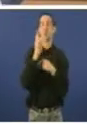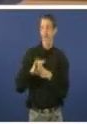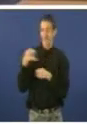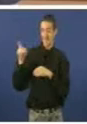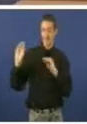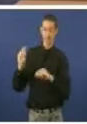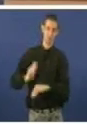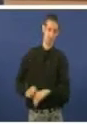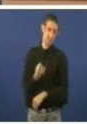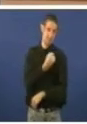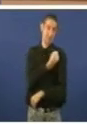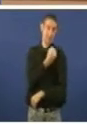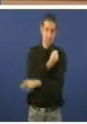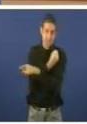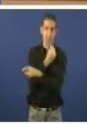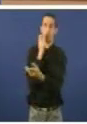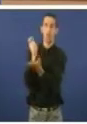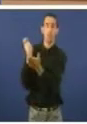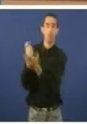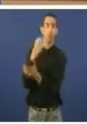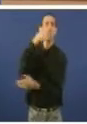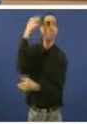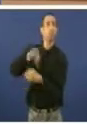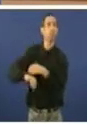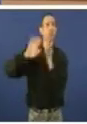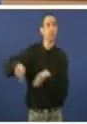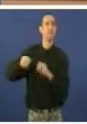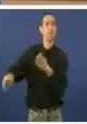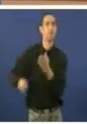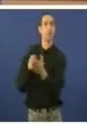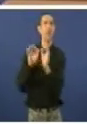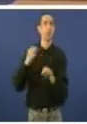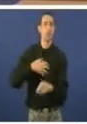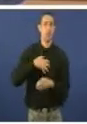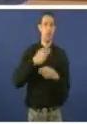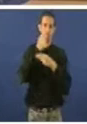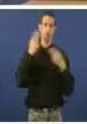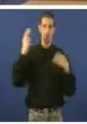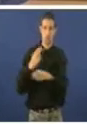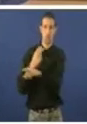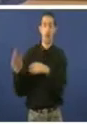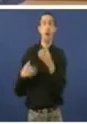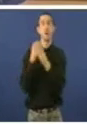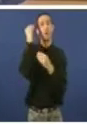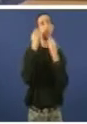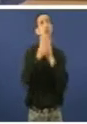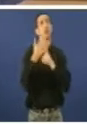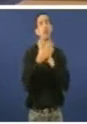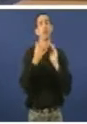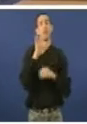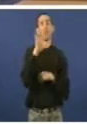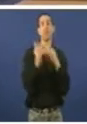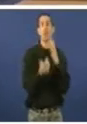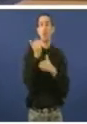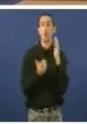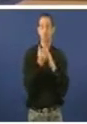dos empregados da sanidade pública, incluso que están falando de pechar cinco días os hospitais